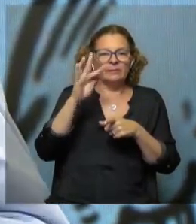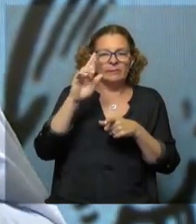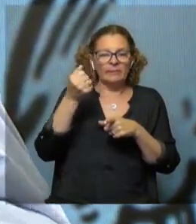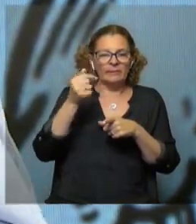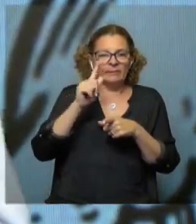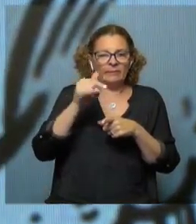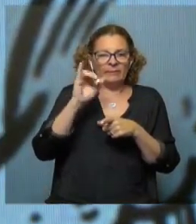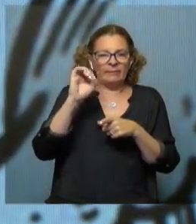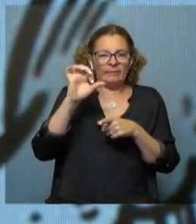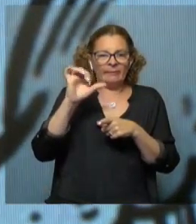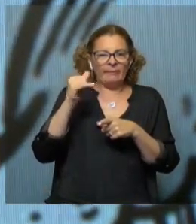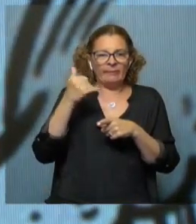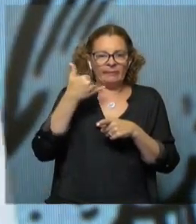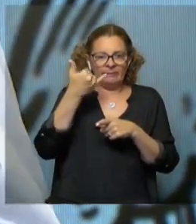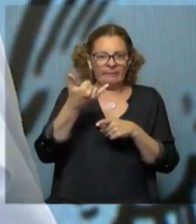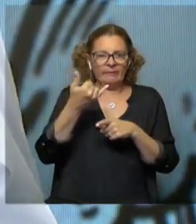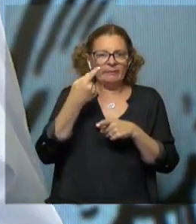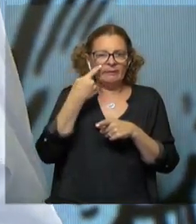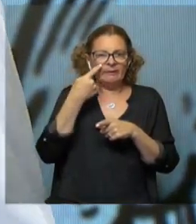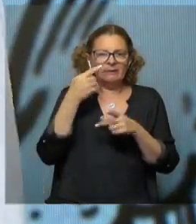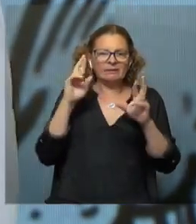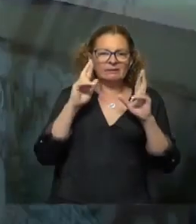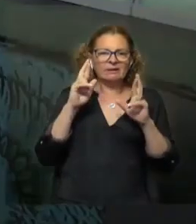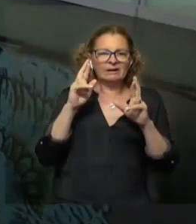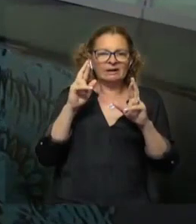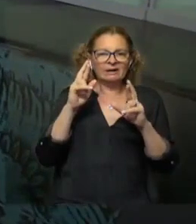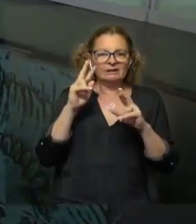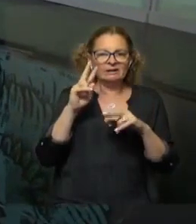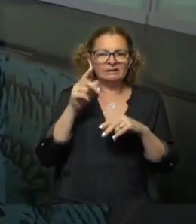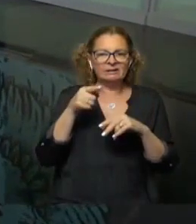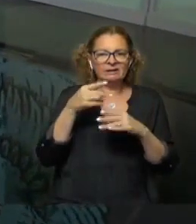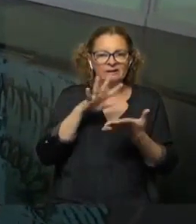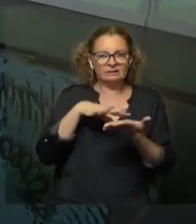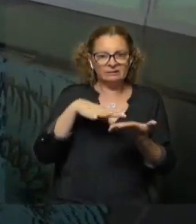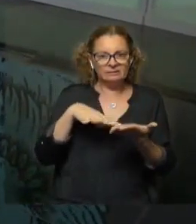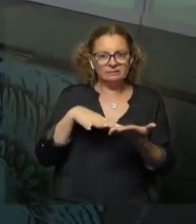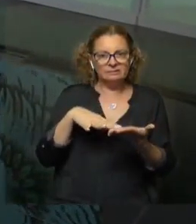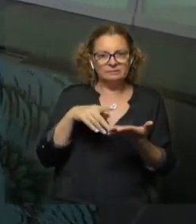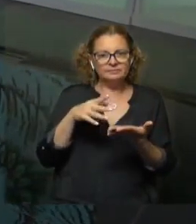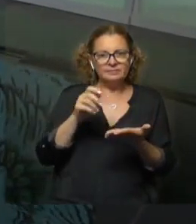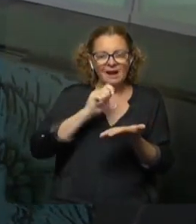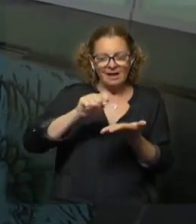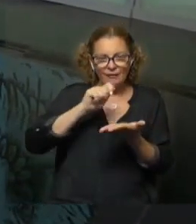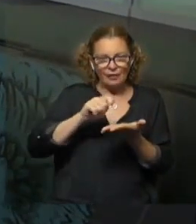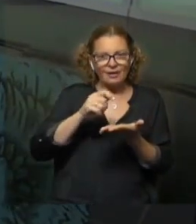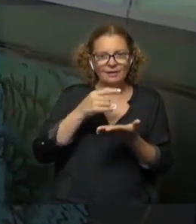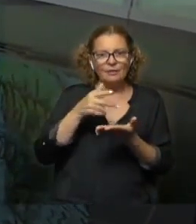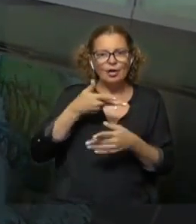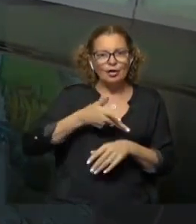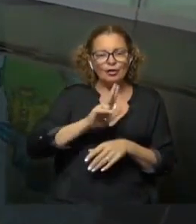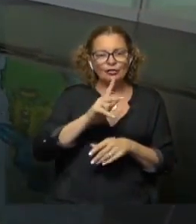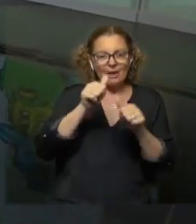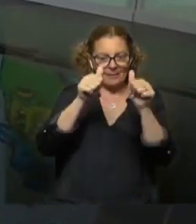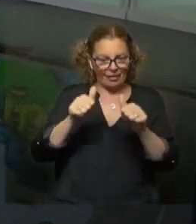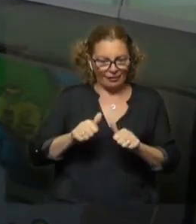hice fue, llamé, lo conozco, por suerte, a Juan Antonio Varese, el libro de los naufragios y leyendas en Rocha y en